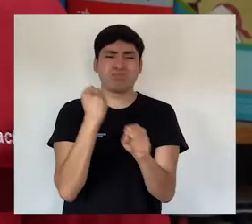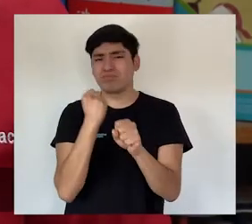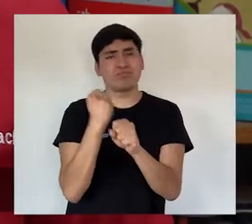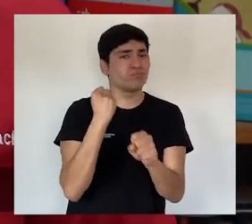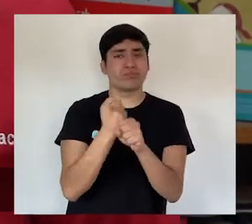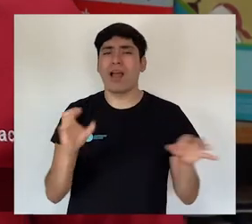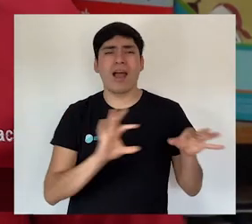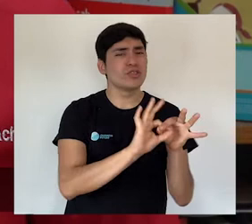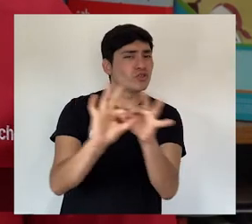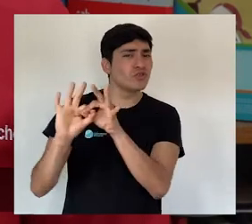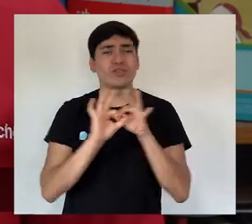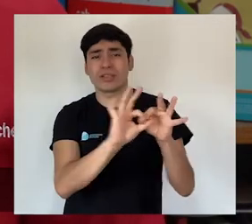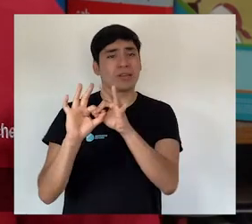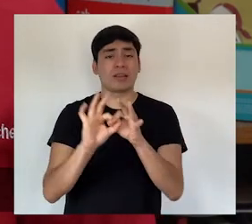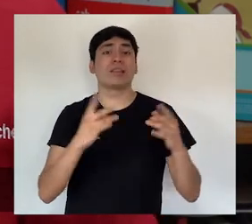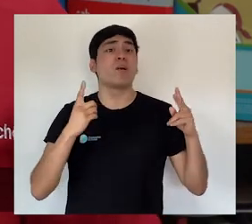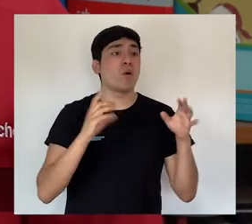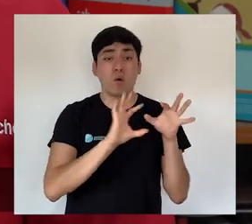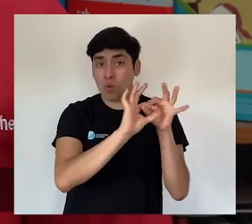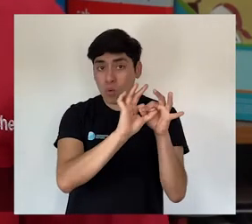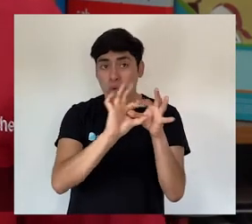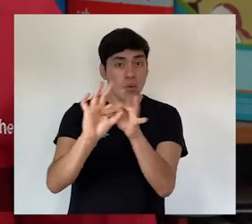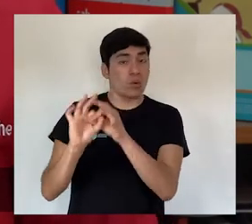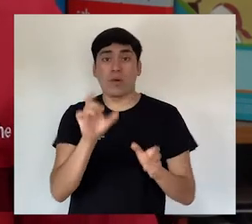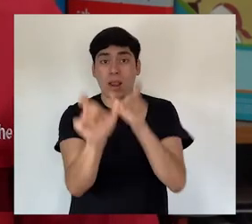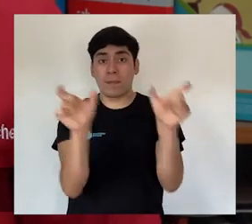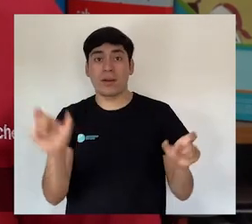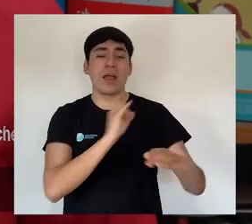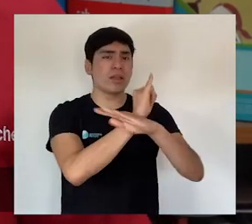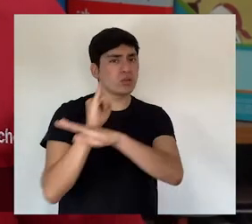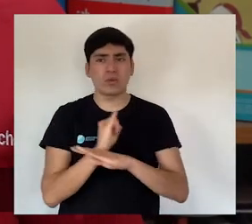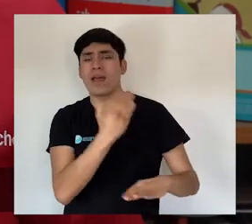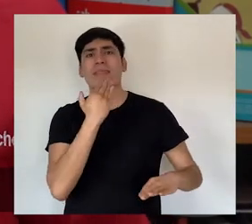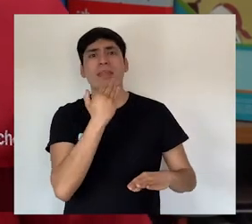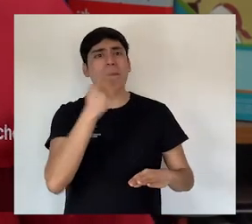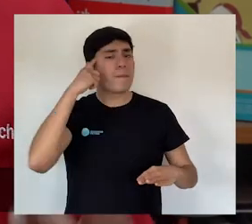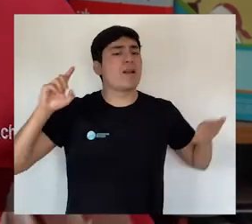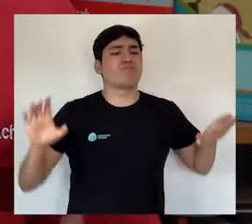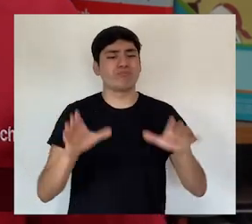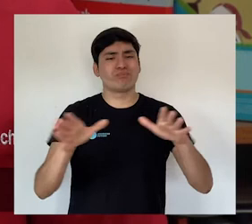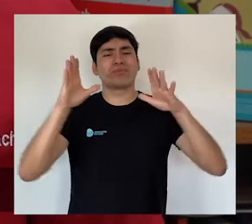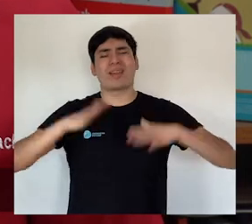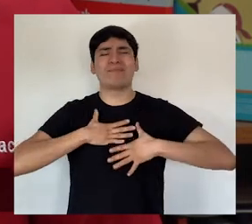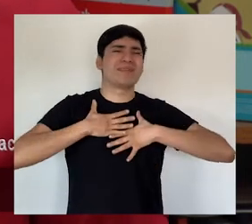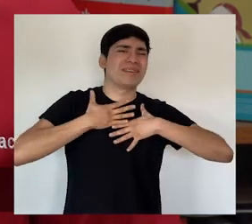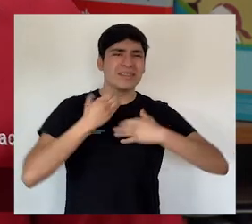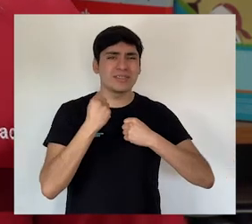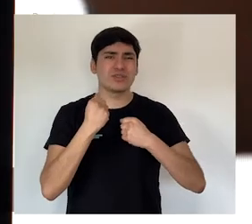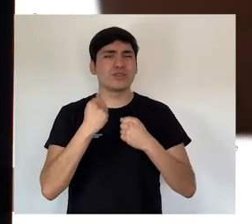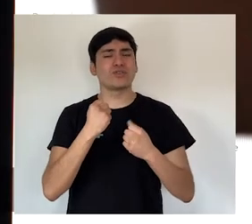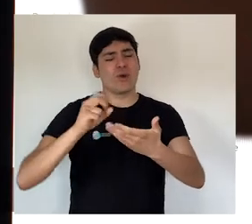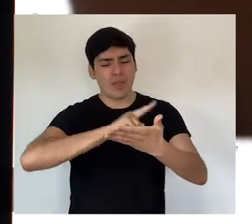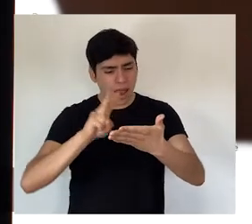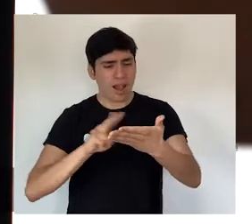trabajo asociativo. Este plan considera una acción articulada de los agentes ciudadanos institucionales para impulsar la pasión por